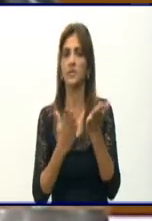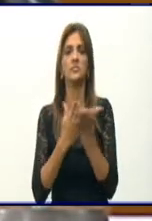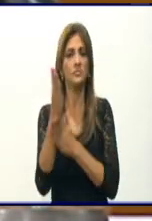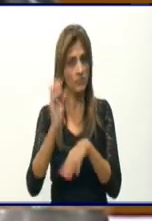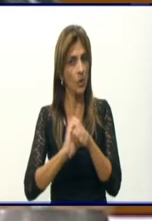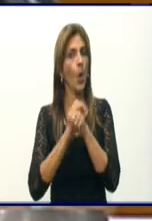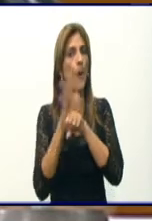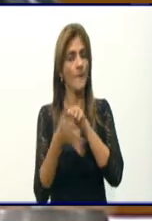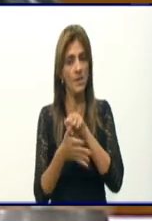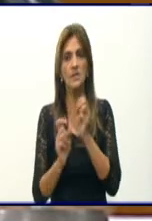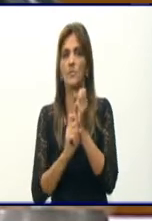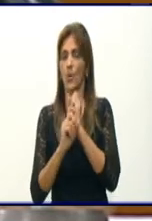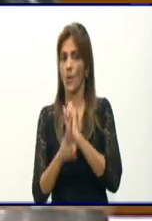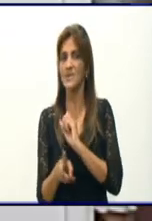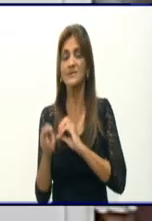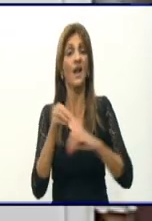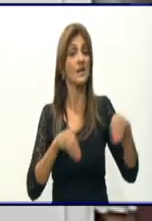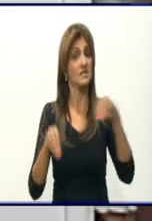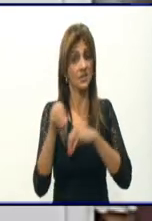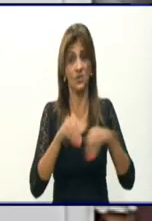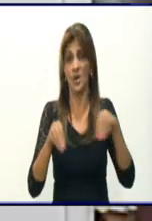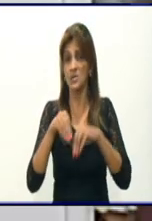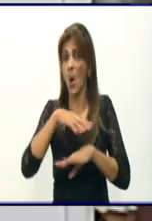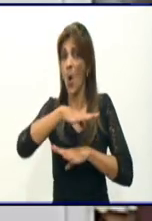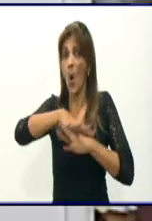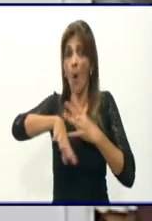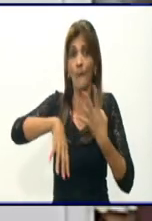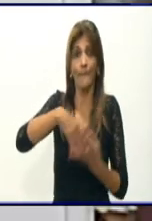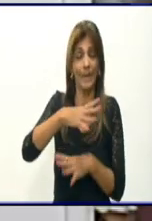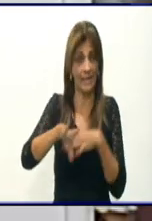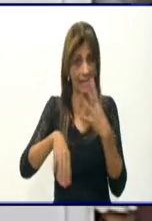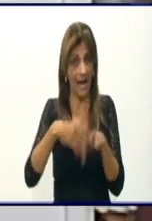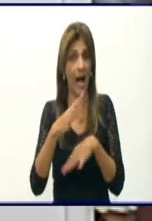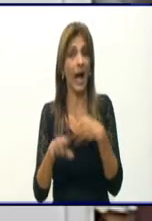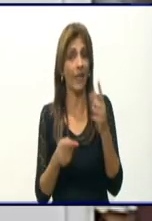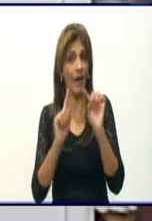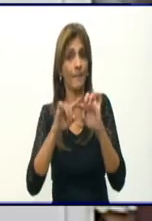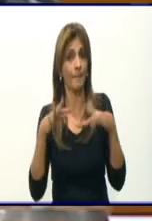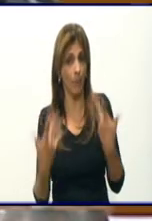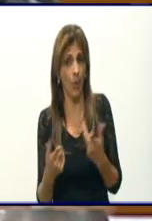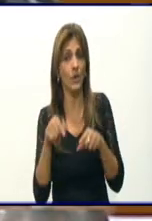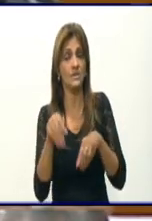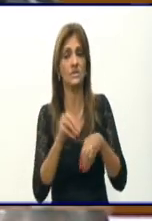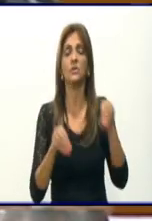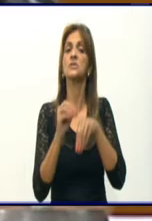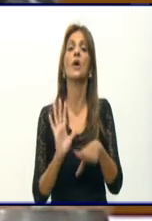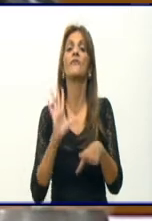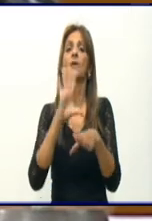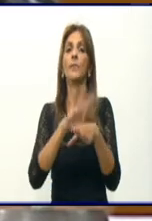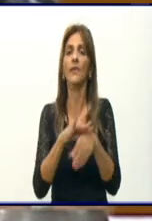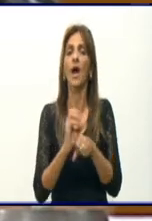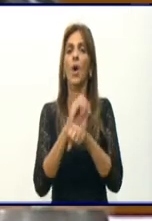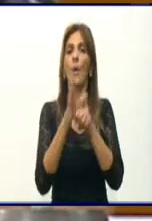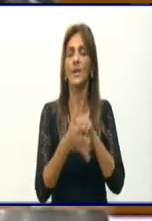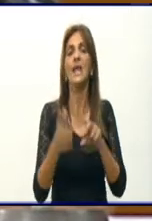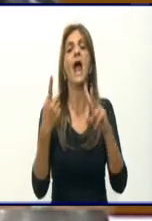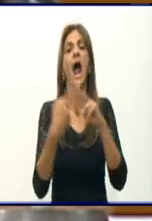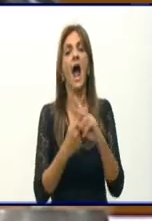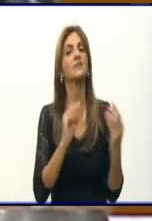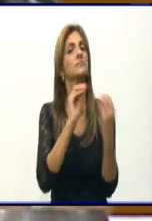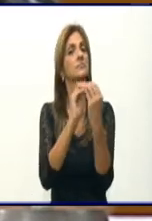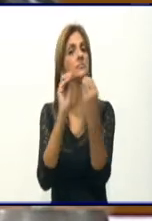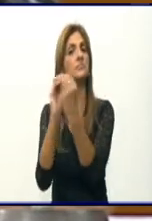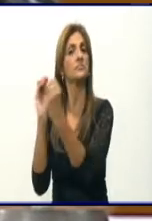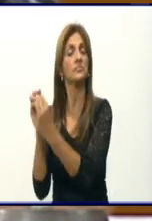La situación sigue siendo complicada epidemiológicamente, sigue siendo, seguimos teniendo transmisión del virus,